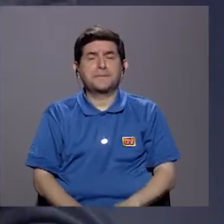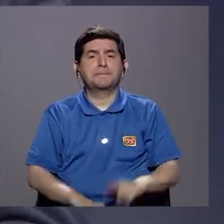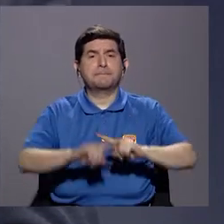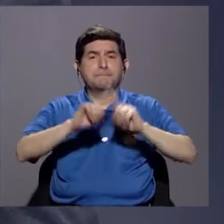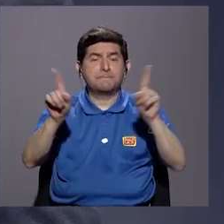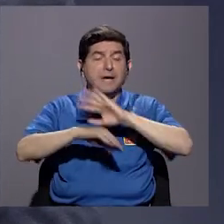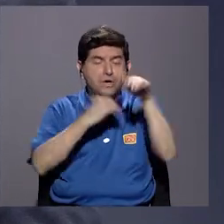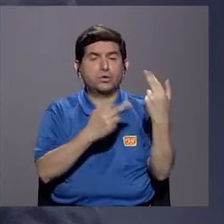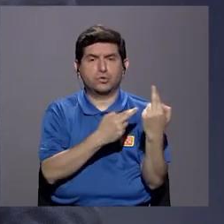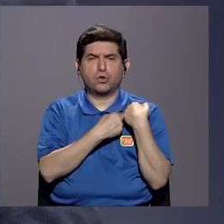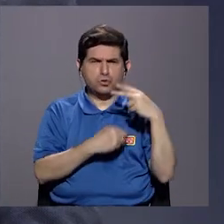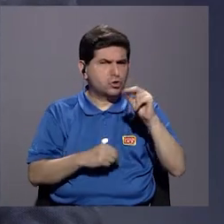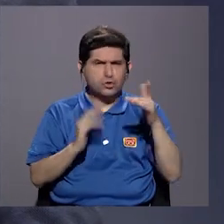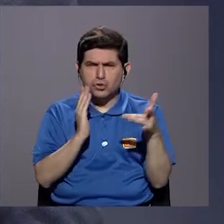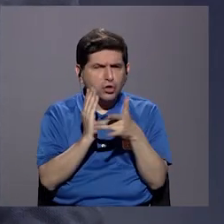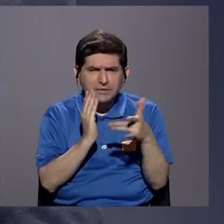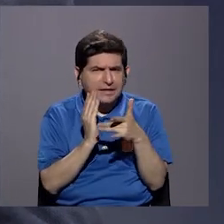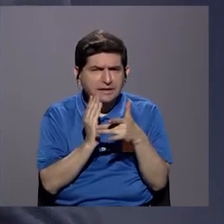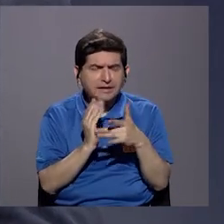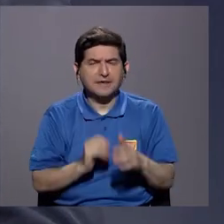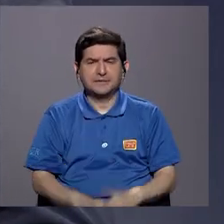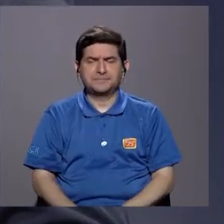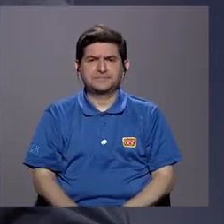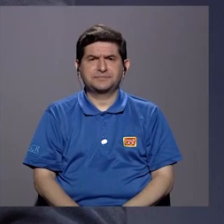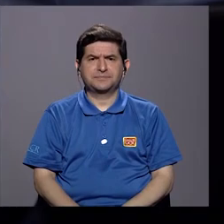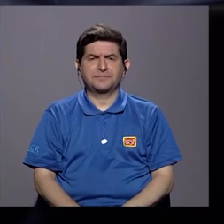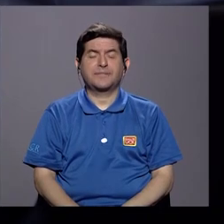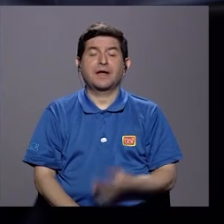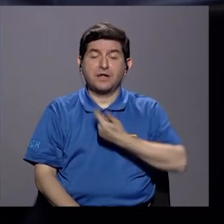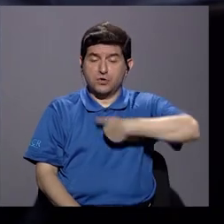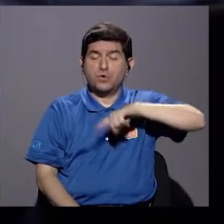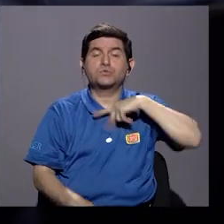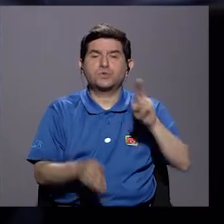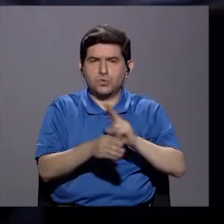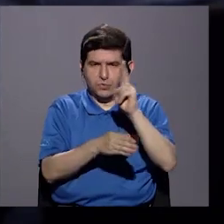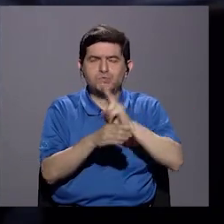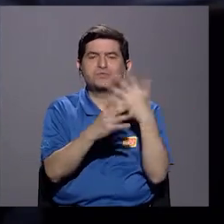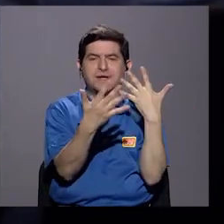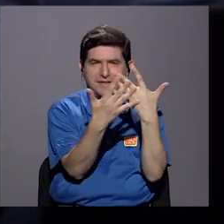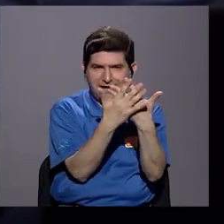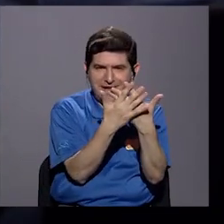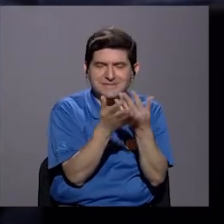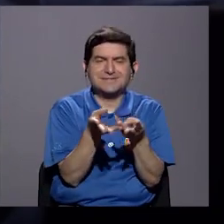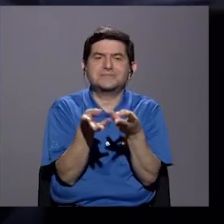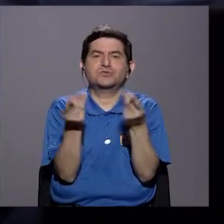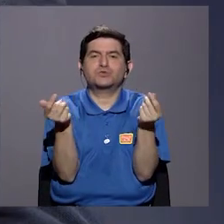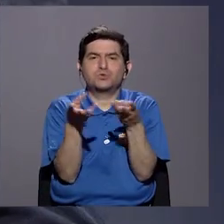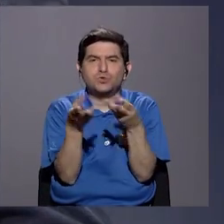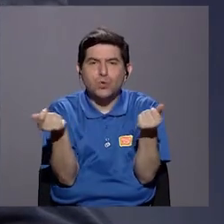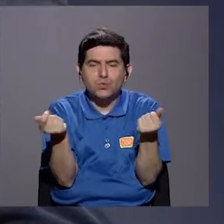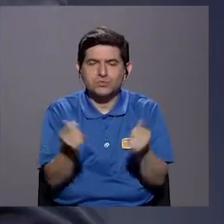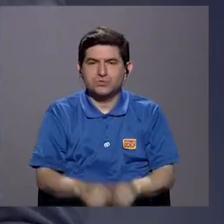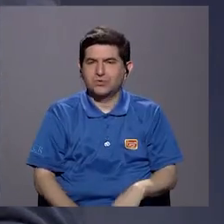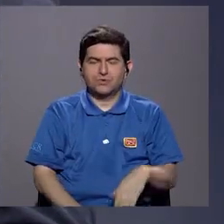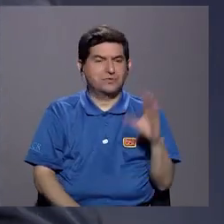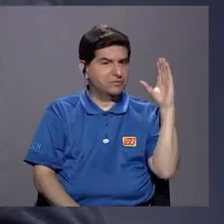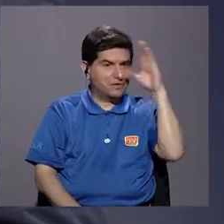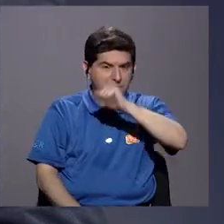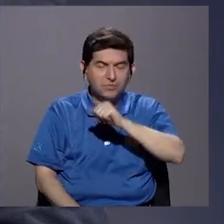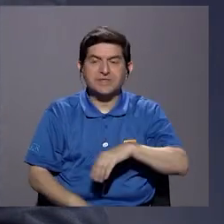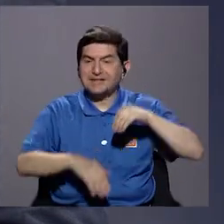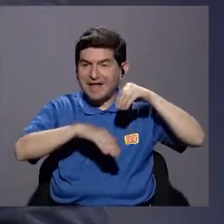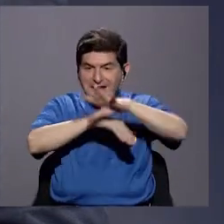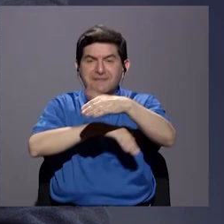Claro, pero en la que todos son responsables. que técnica. Claro, lo que quiero decir es, nosotros hemos utilizado la cárcel como una solución sin darnos cuenta de cuáles son las